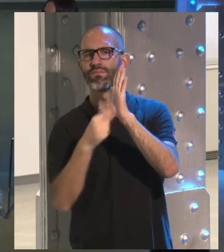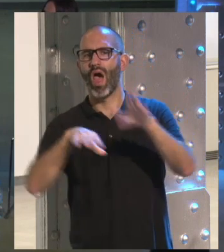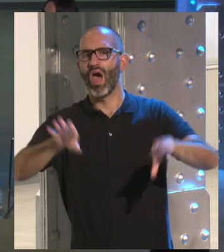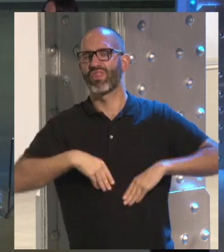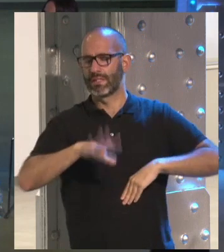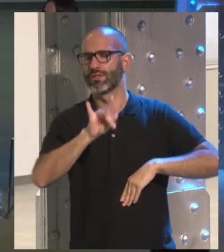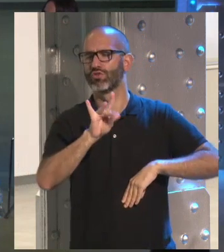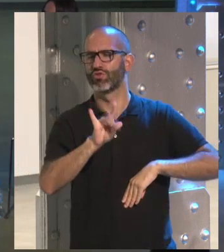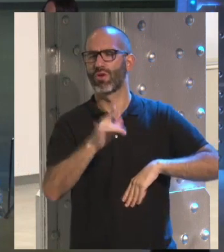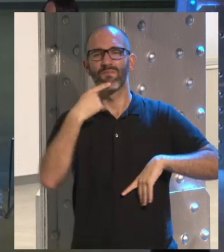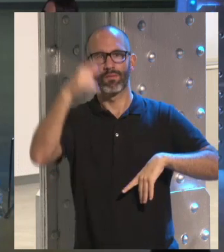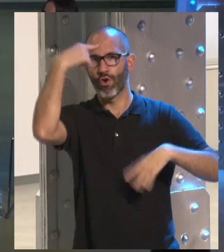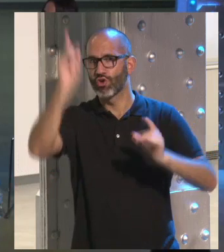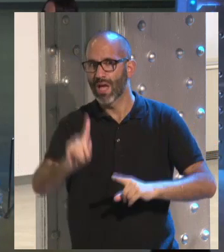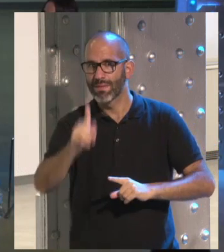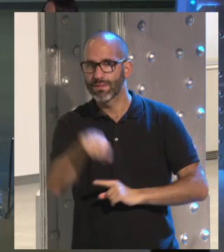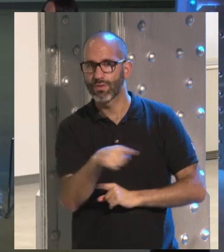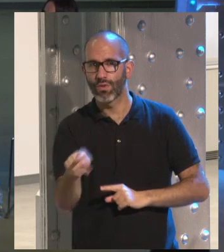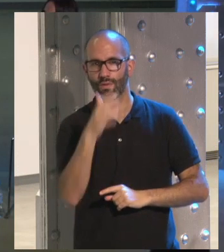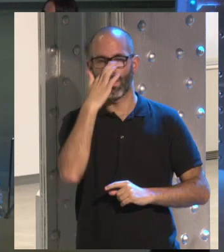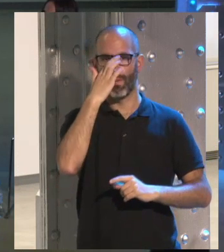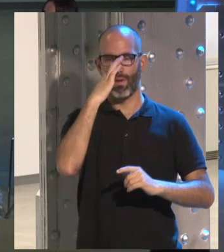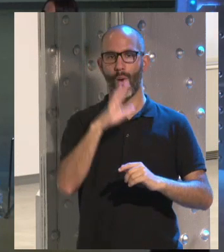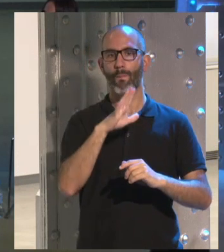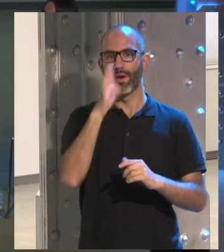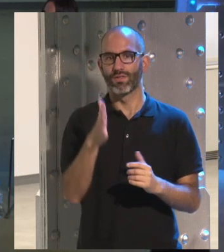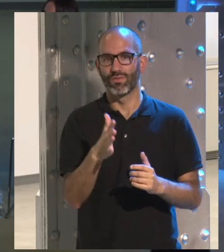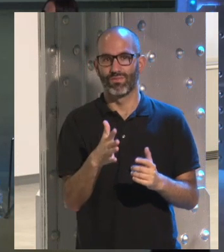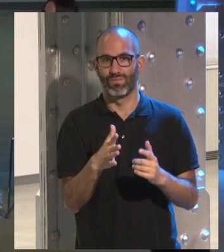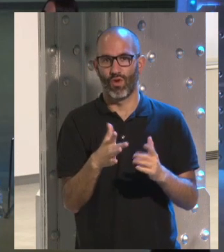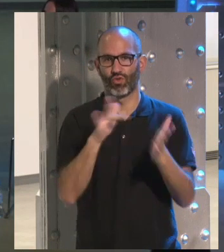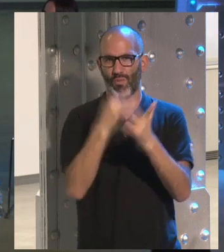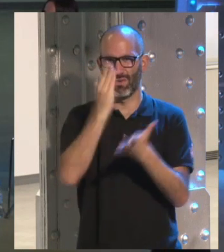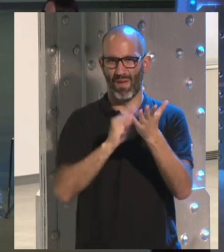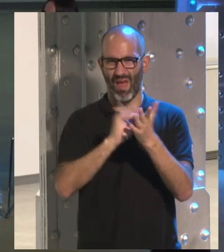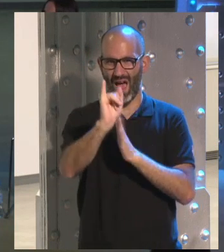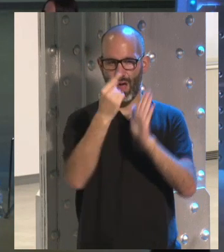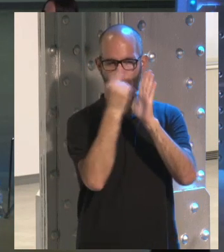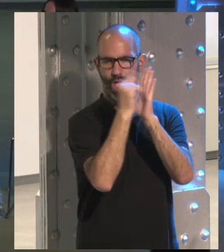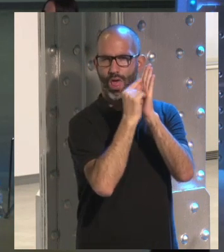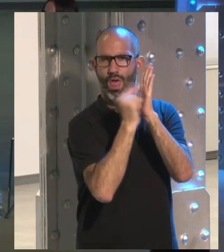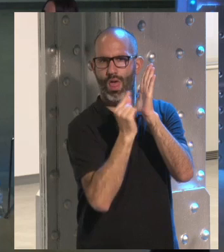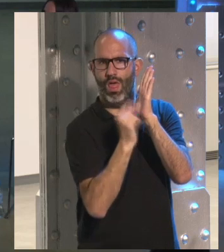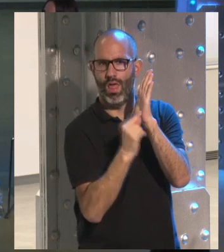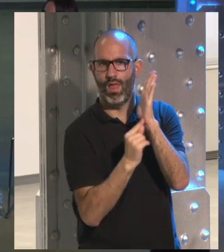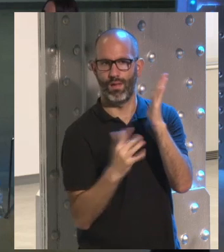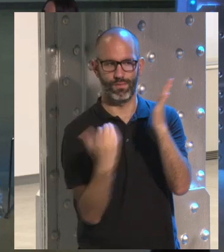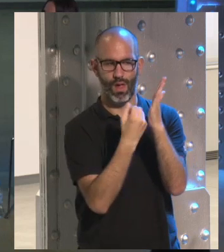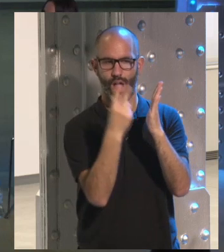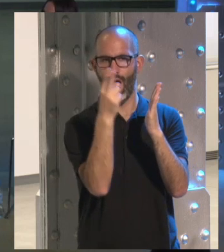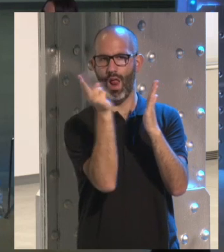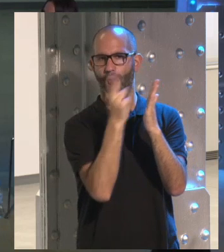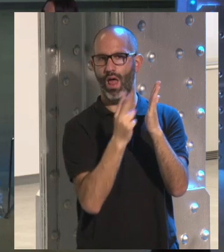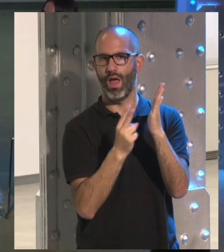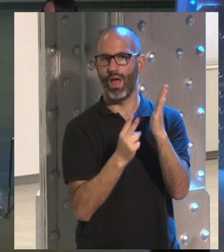tarde. No leen los términos de manera que cuando aparece esa biblia un poco de términos digitales que todo el mundo tiene que leer,